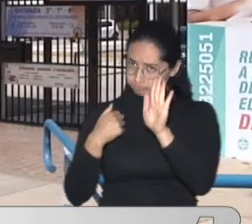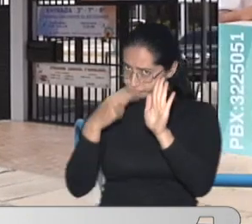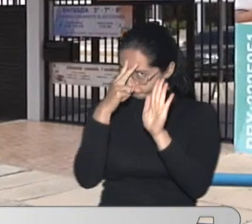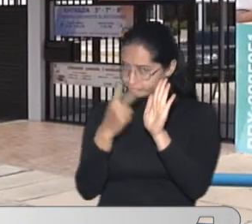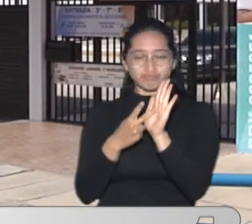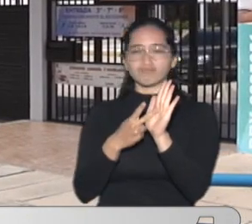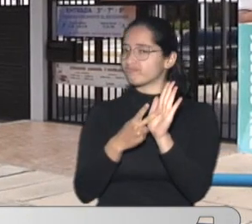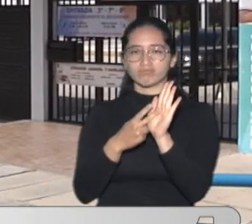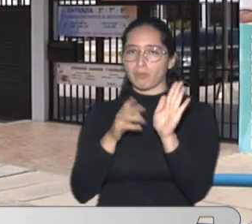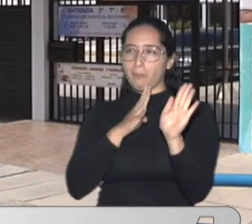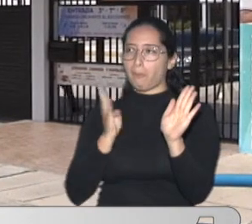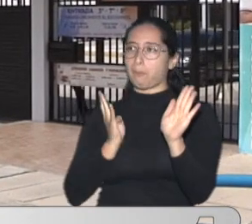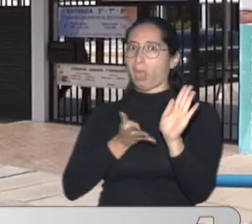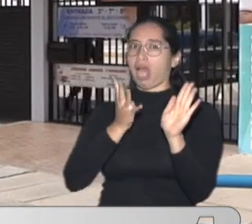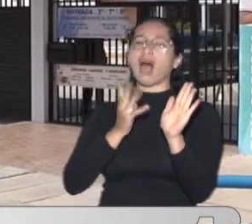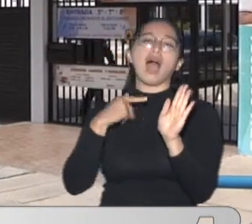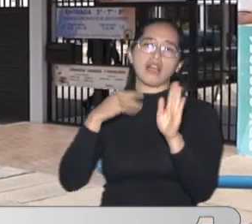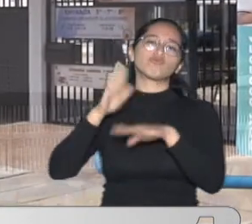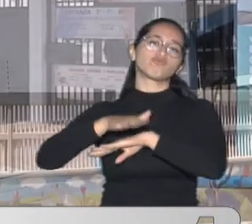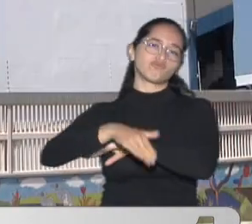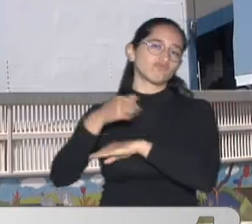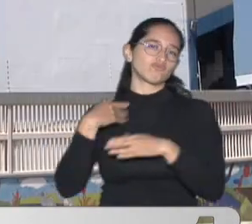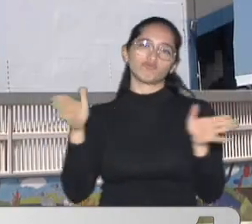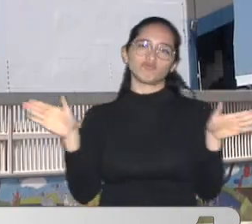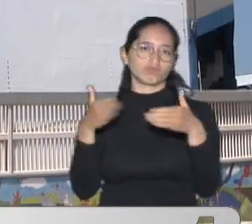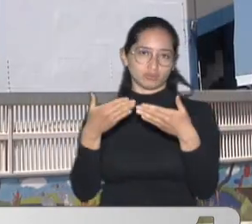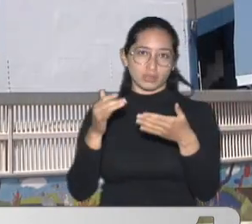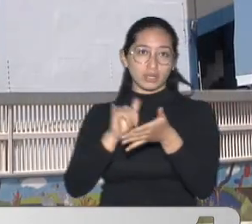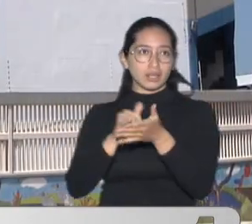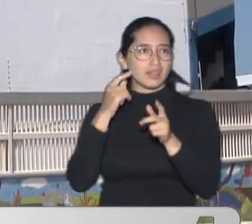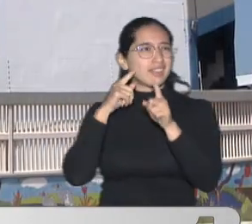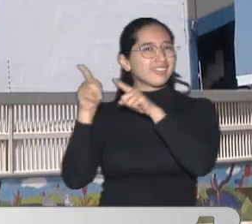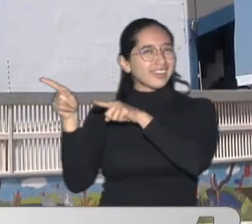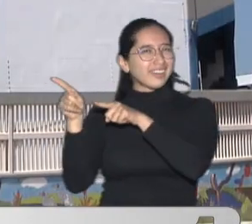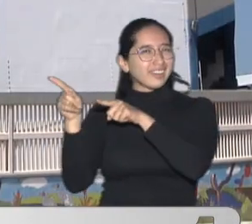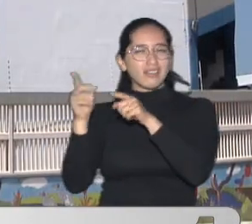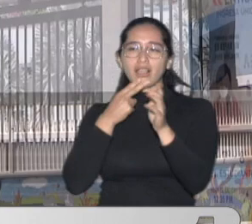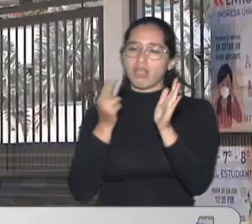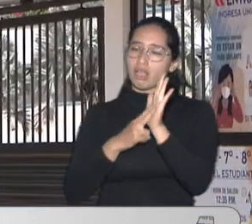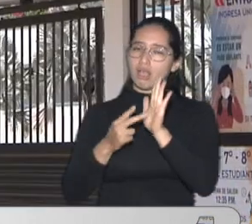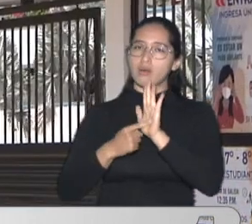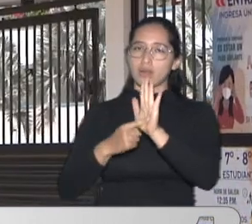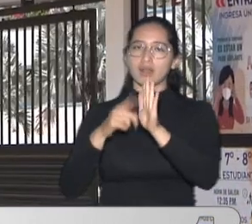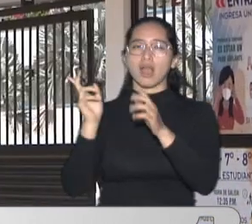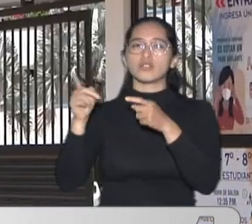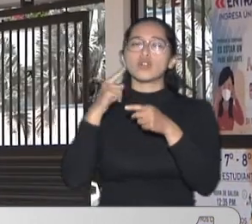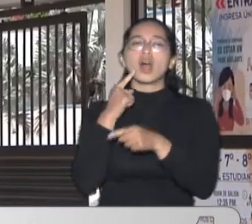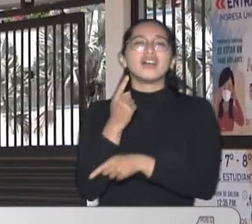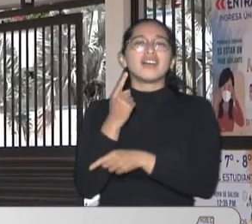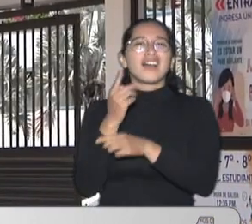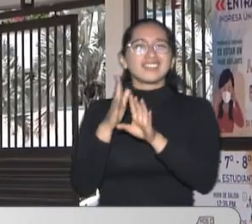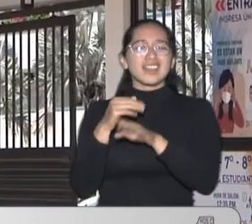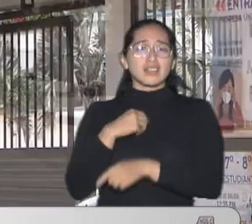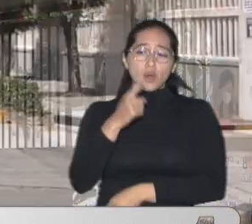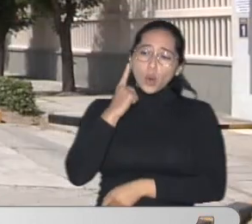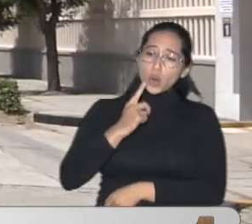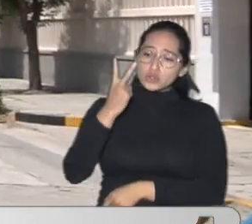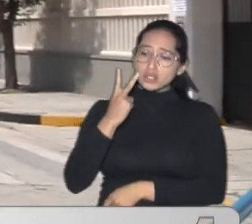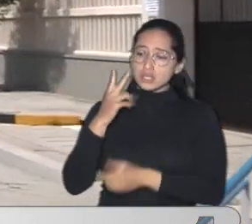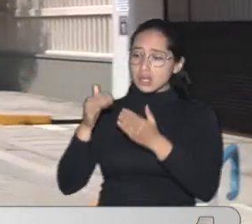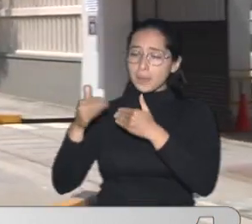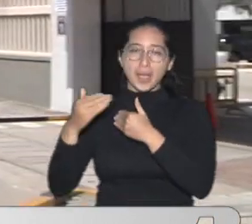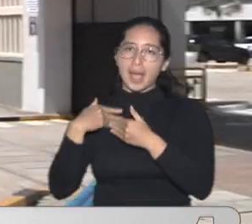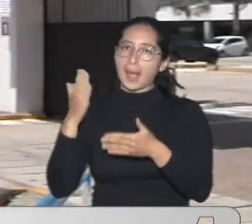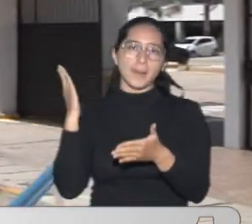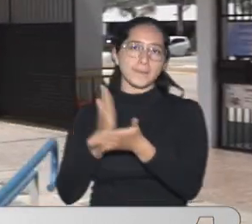El colegio Sagrado Corazón Anunció A través de esta Circular interna Que entró En cuarentena Dos días Después de haber Iniciado el calendario Escolar En la